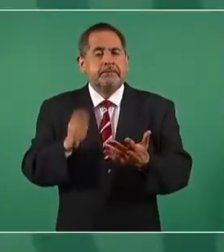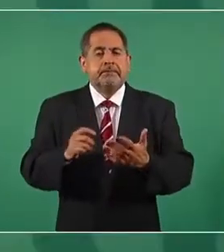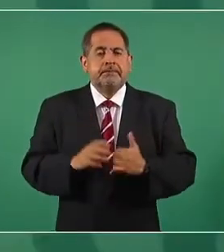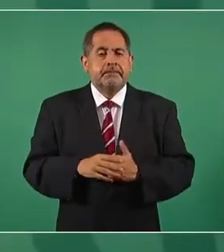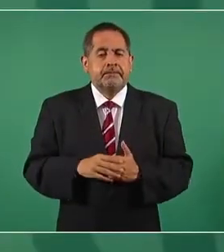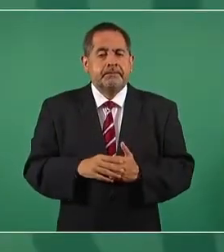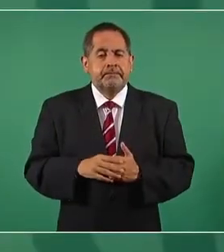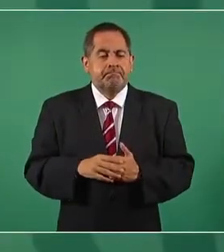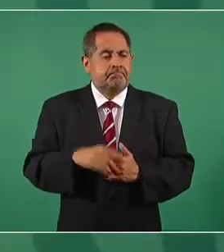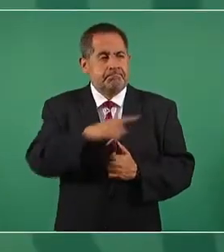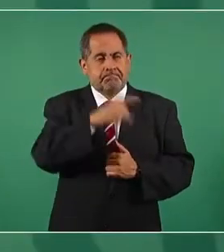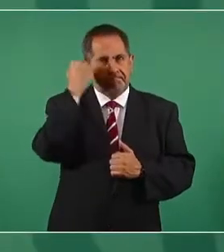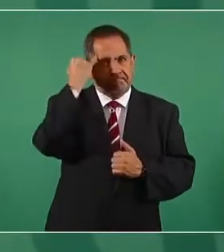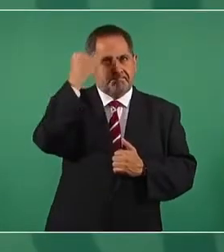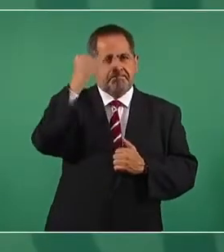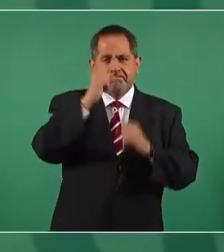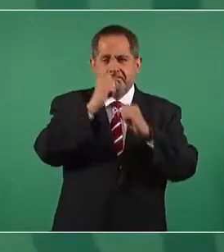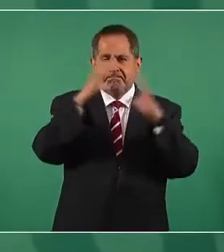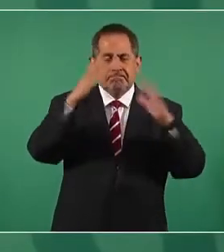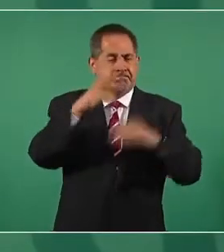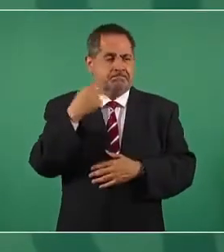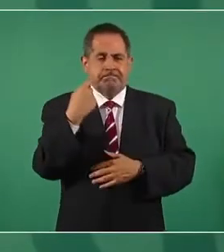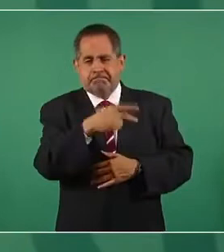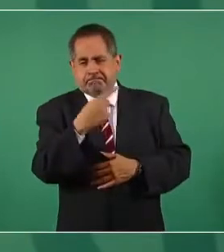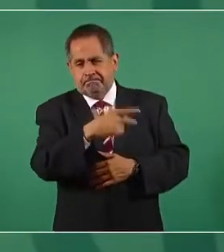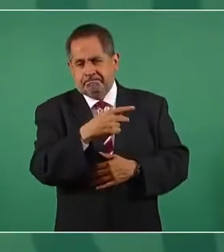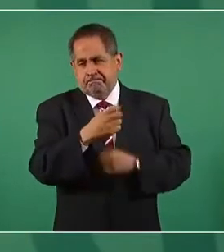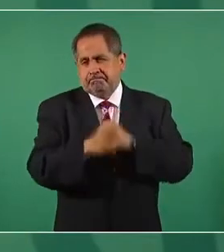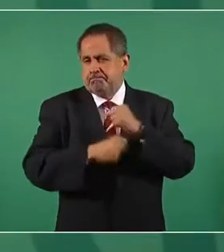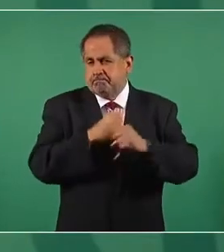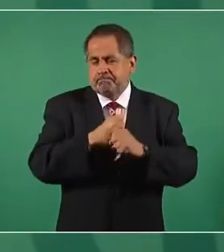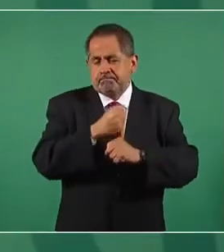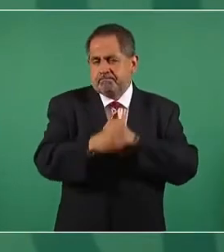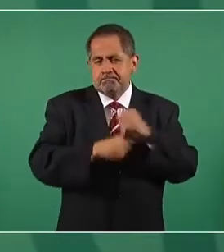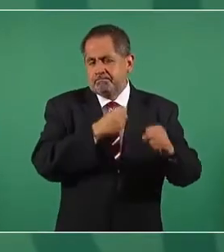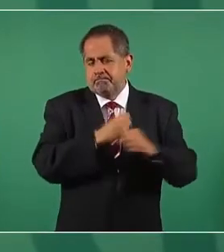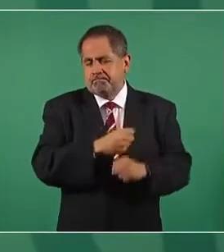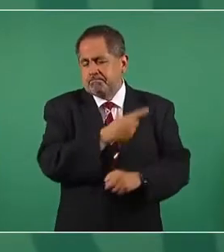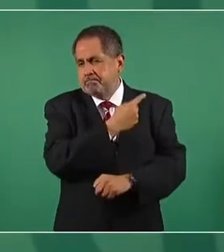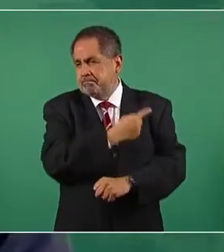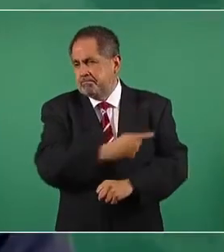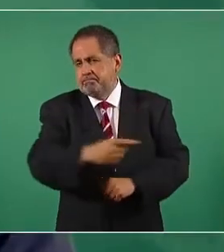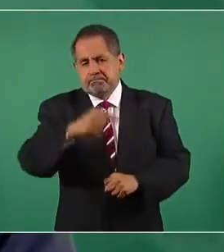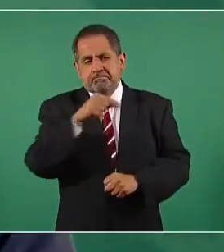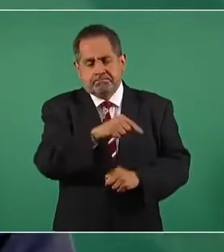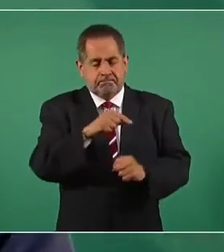concepción que predominó durante mucho tiempo.